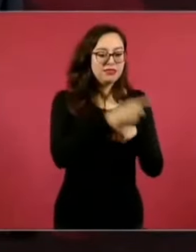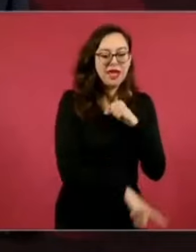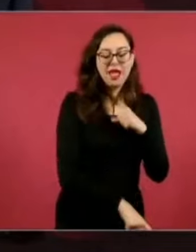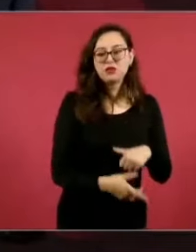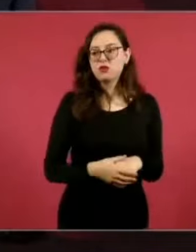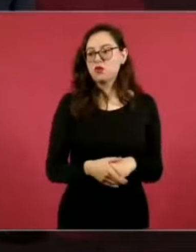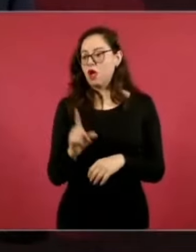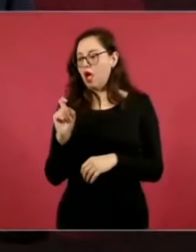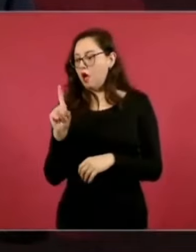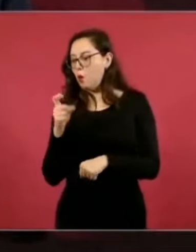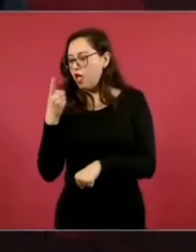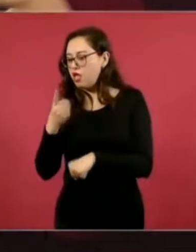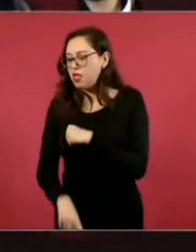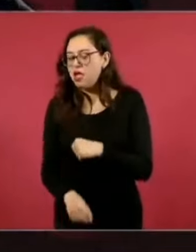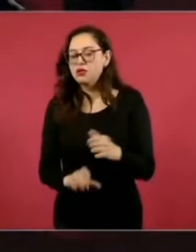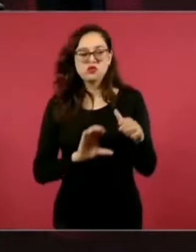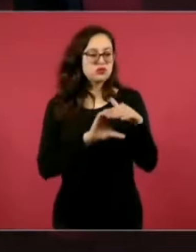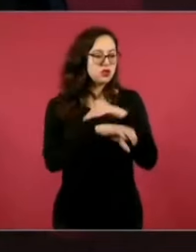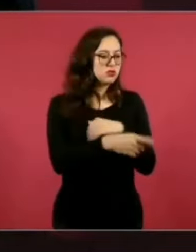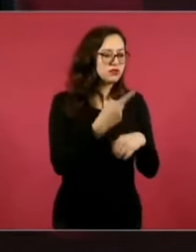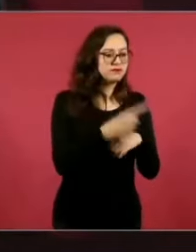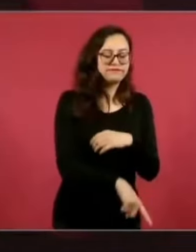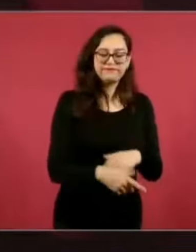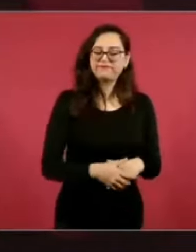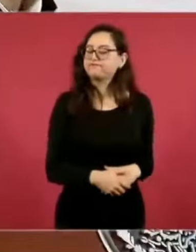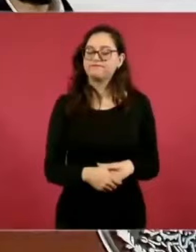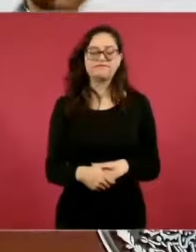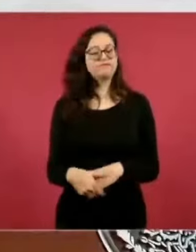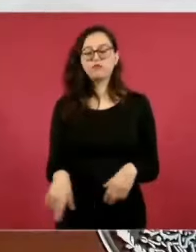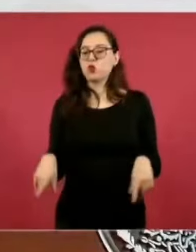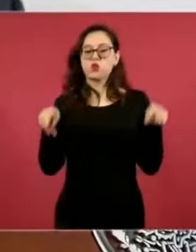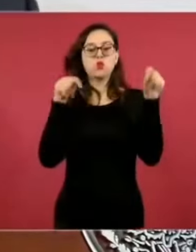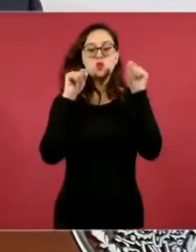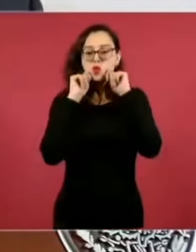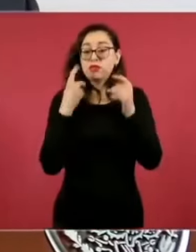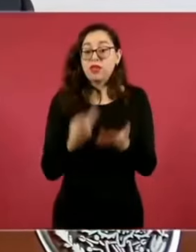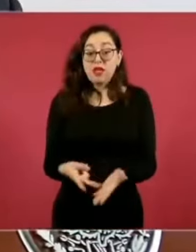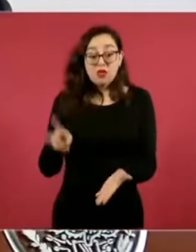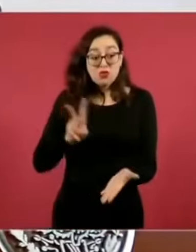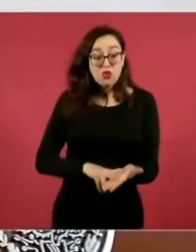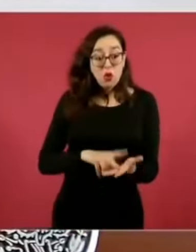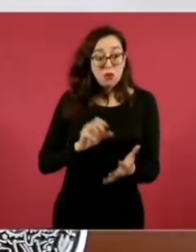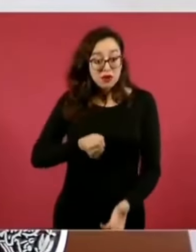se cuidó el tramo.